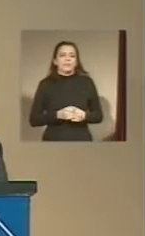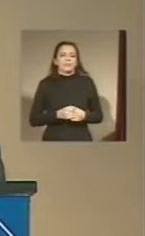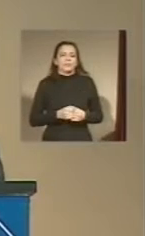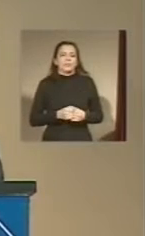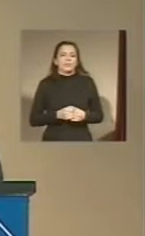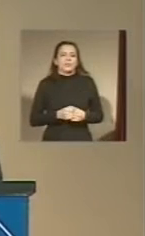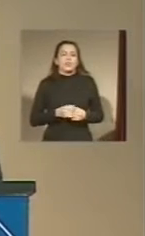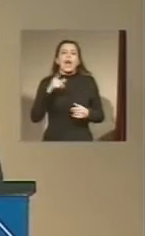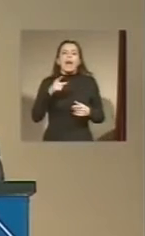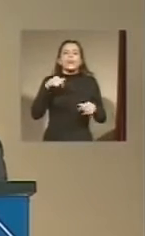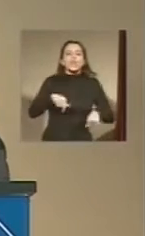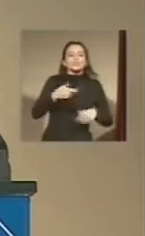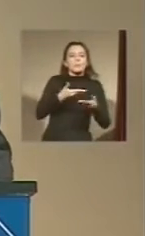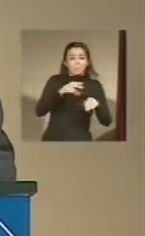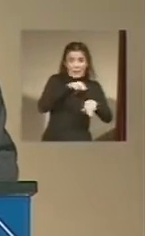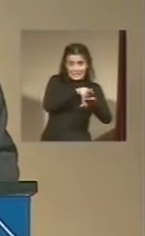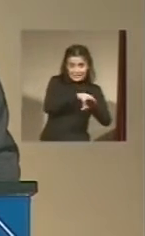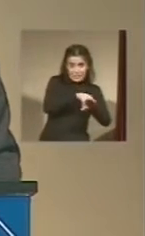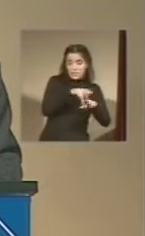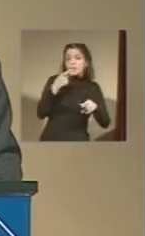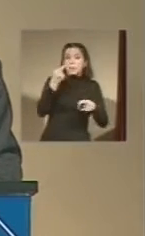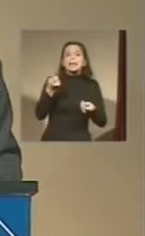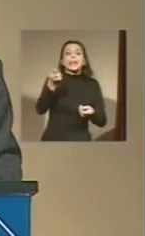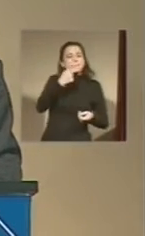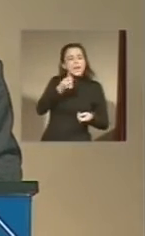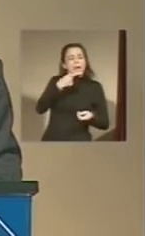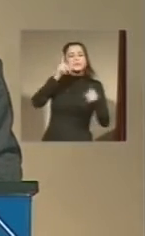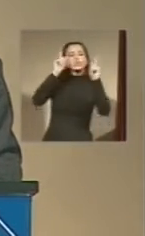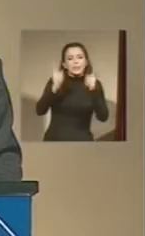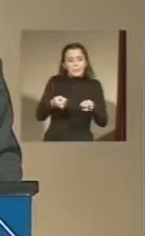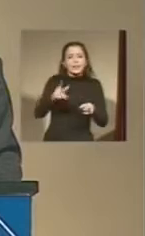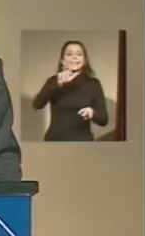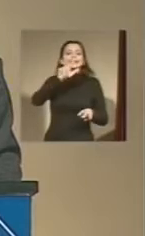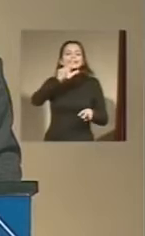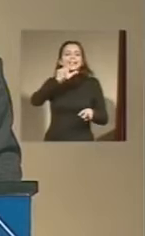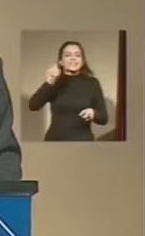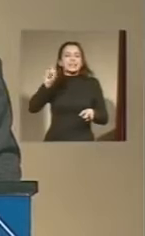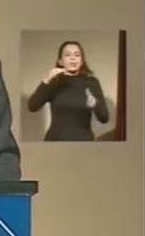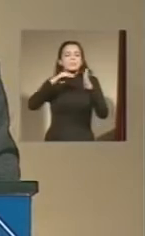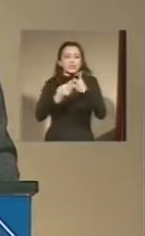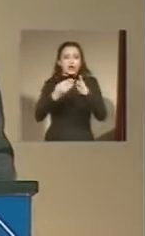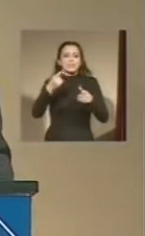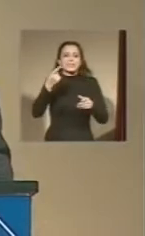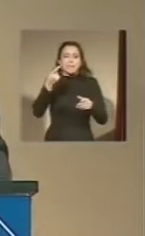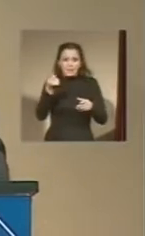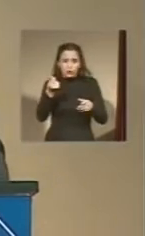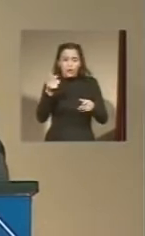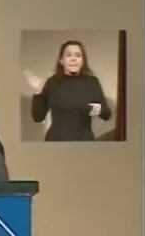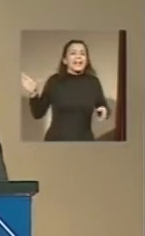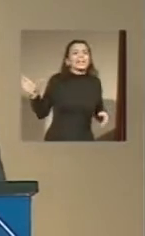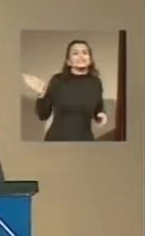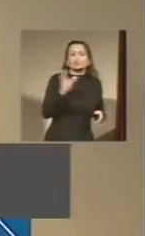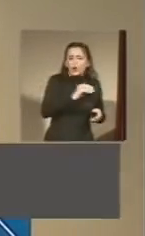saldrán con los medicamentos, porque tenemos un presupuesto de 13 millones de pesos para que todos los pacientes ambulatorios reciban